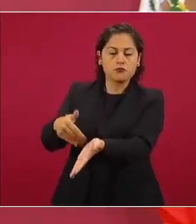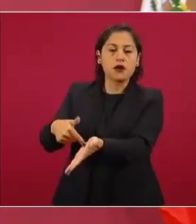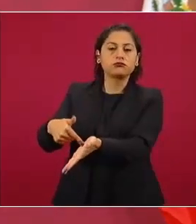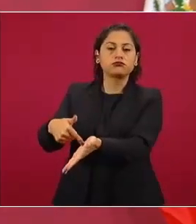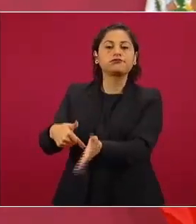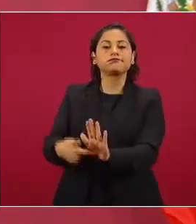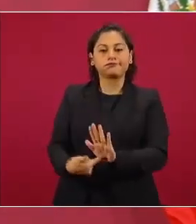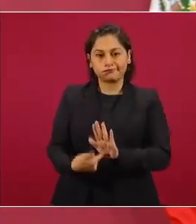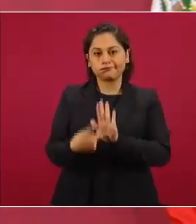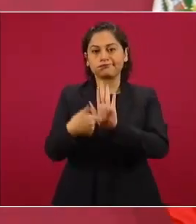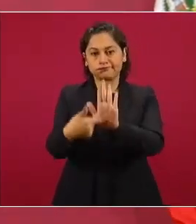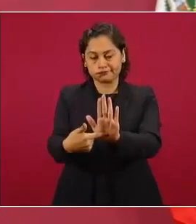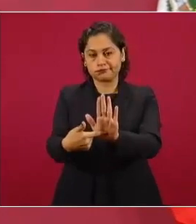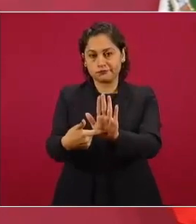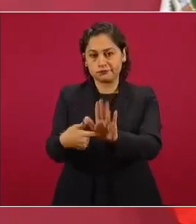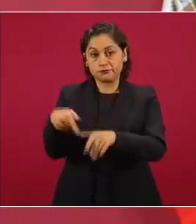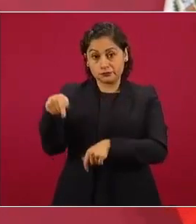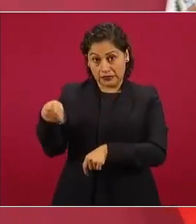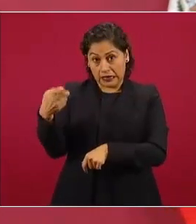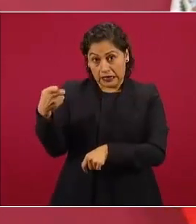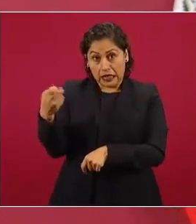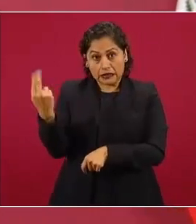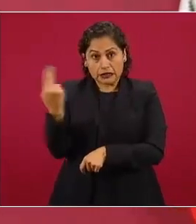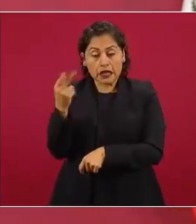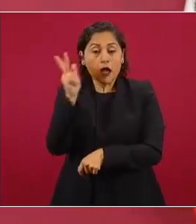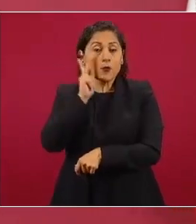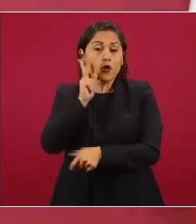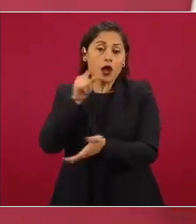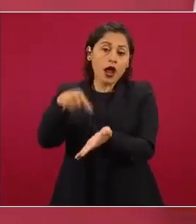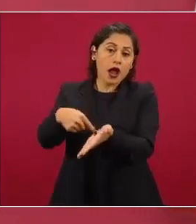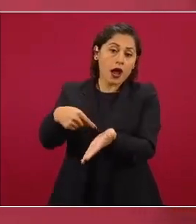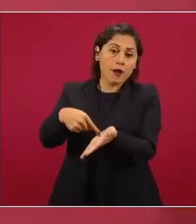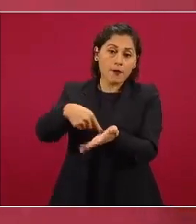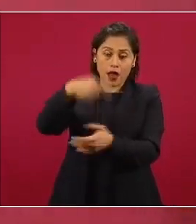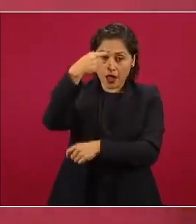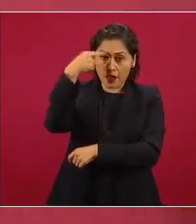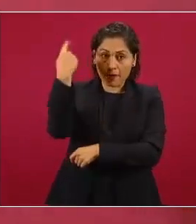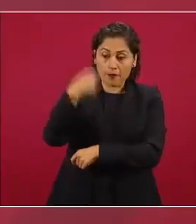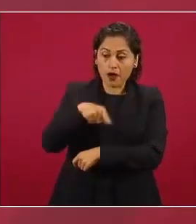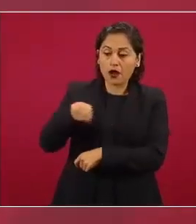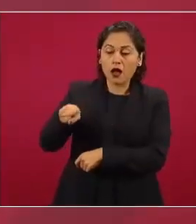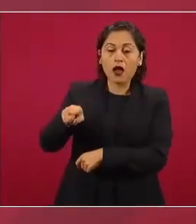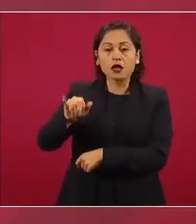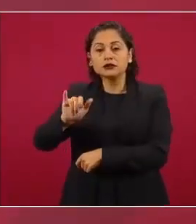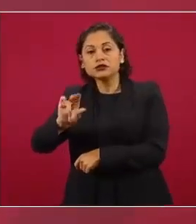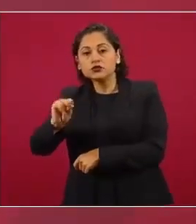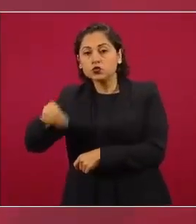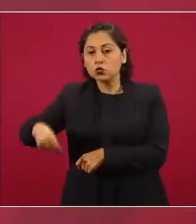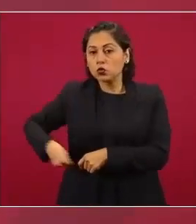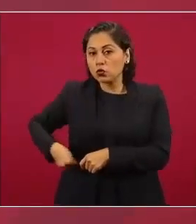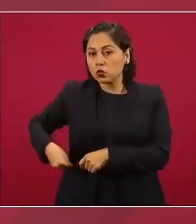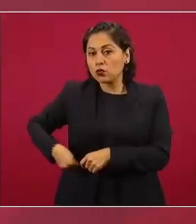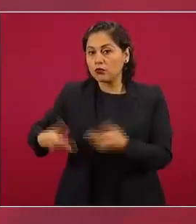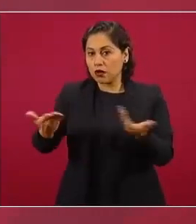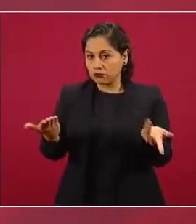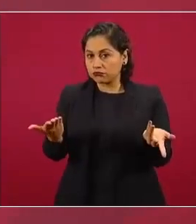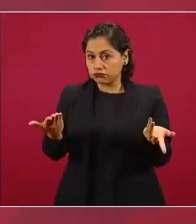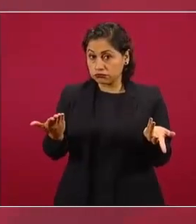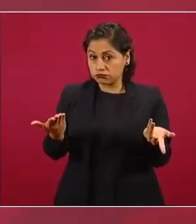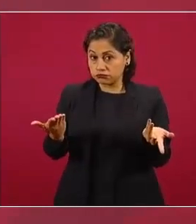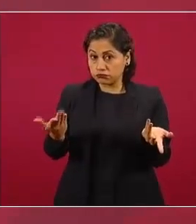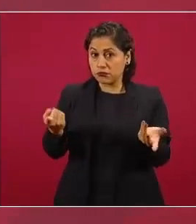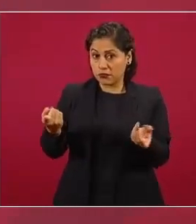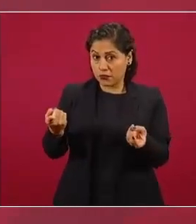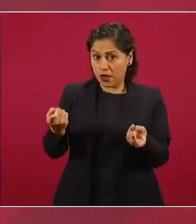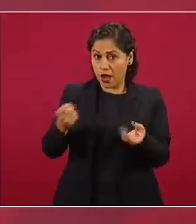comprobarse y que la justicia